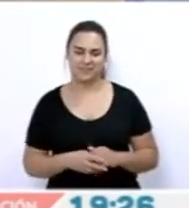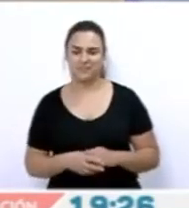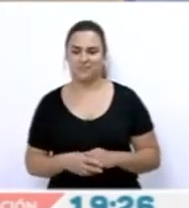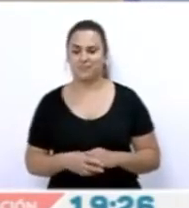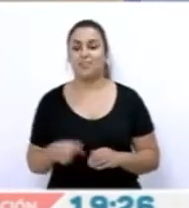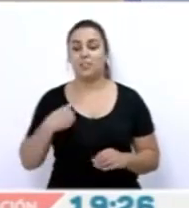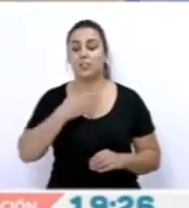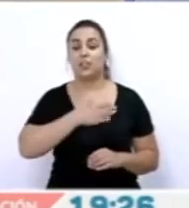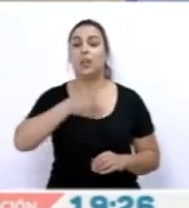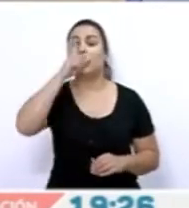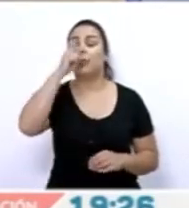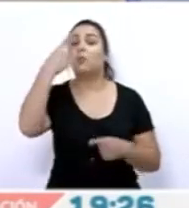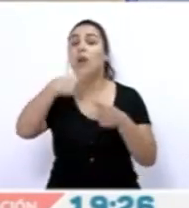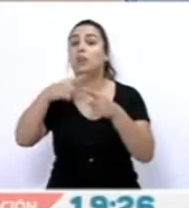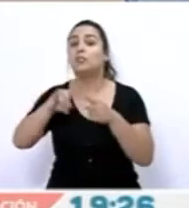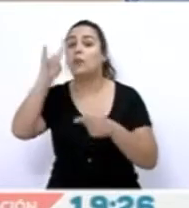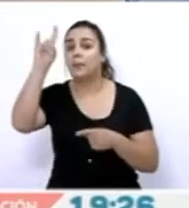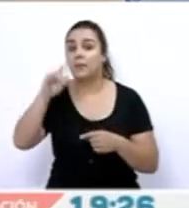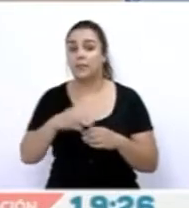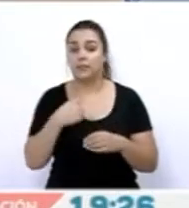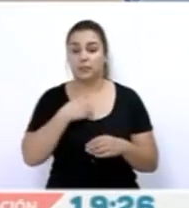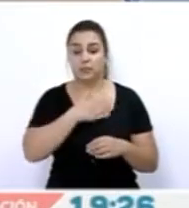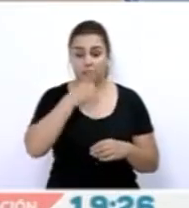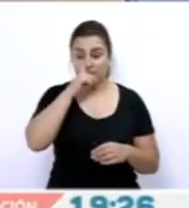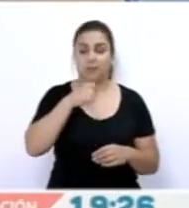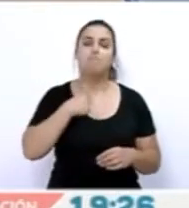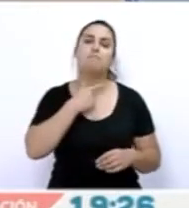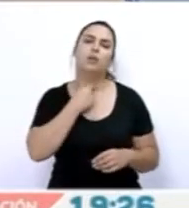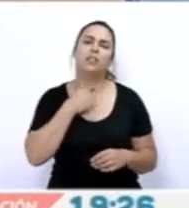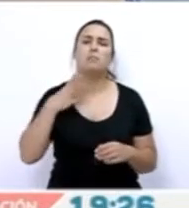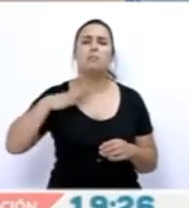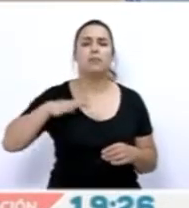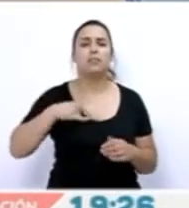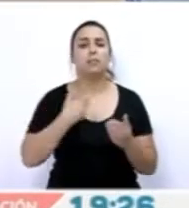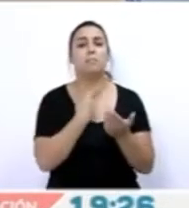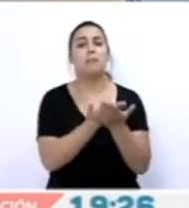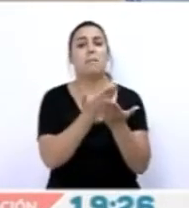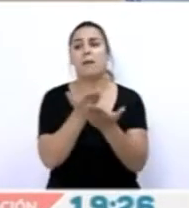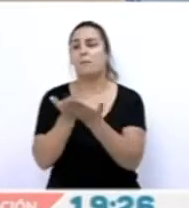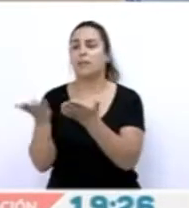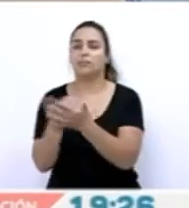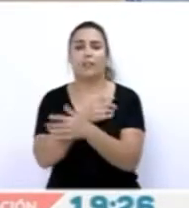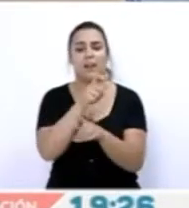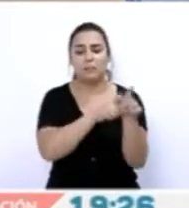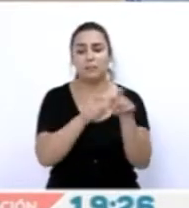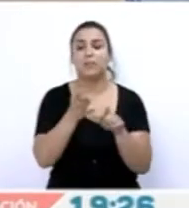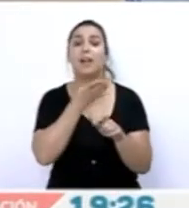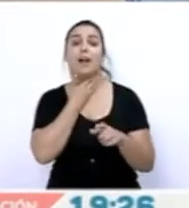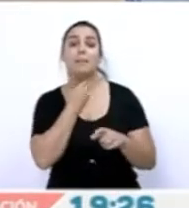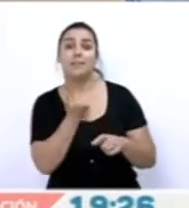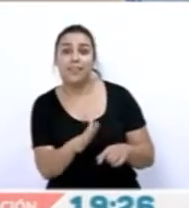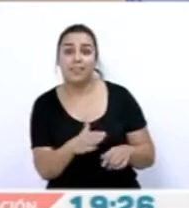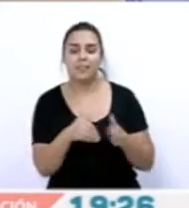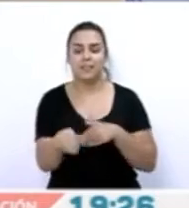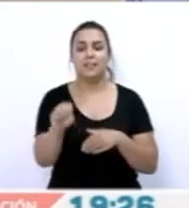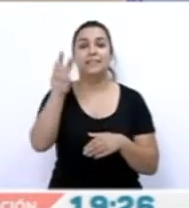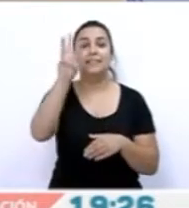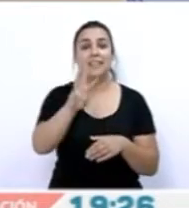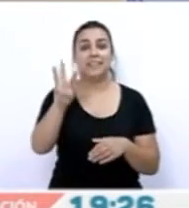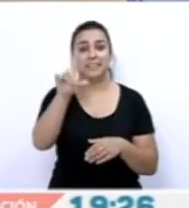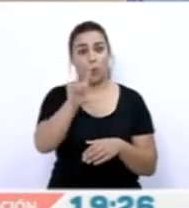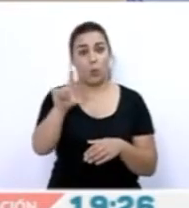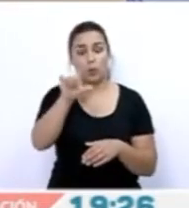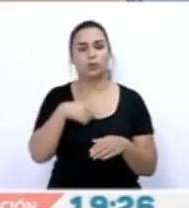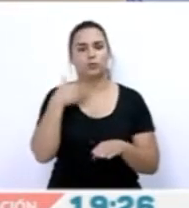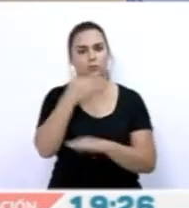Quiero recordar una cosa con Pedro. Sí, me gustaría por favor pedirle a toda la gente que le apetezca, este 3 de julio voy a